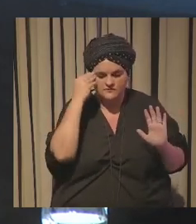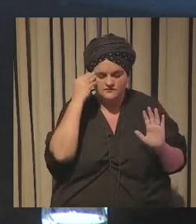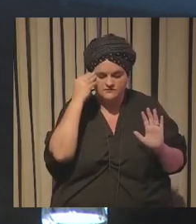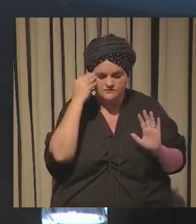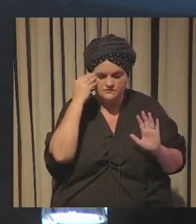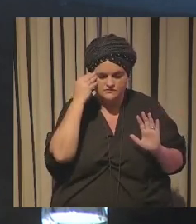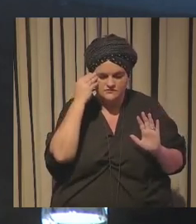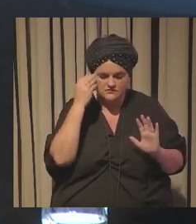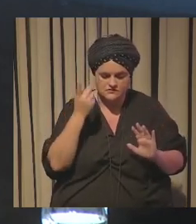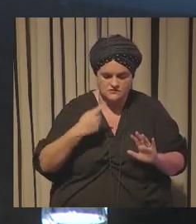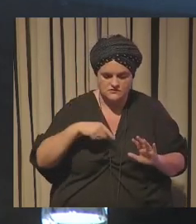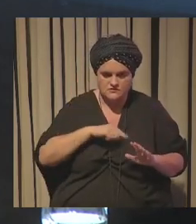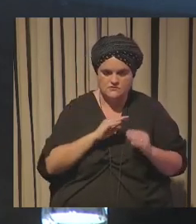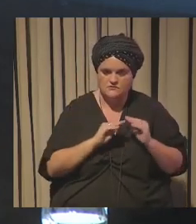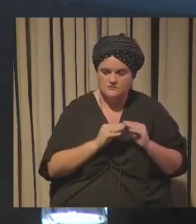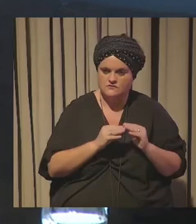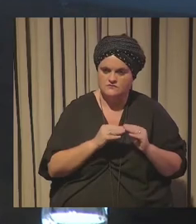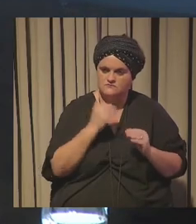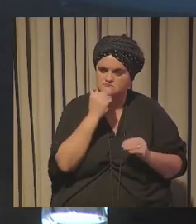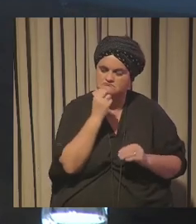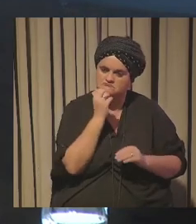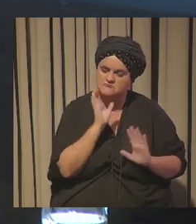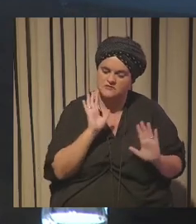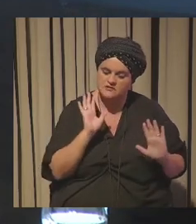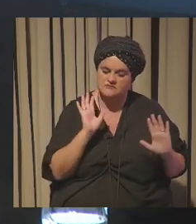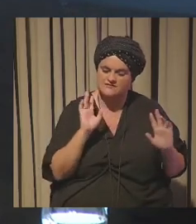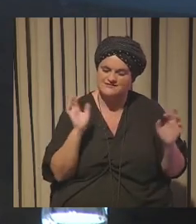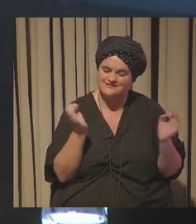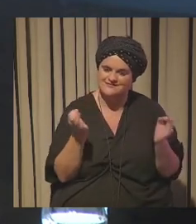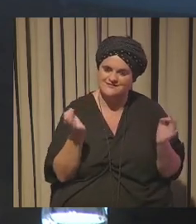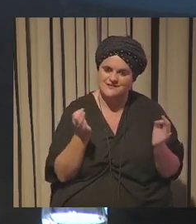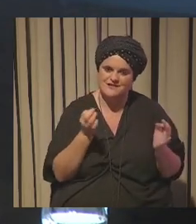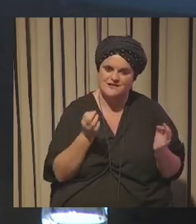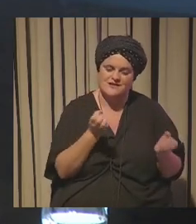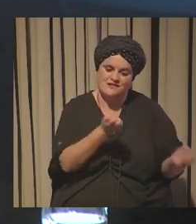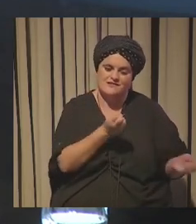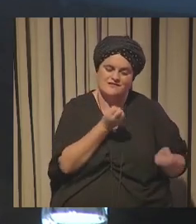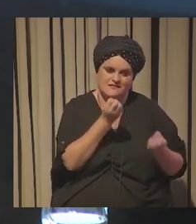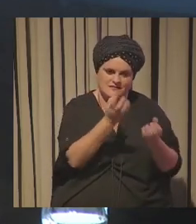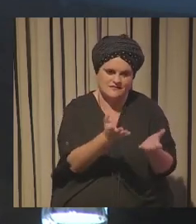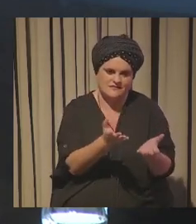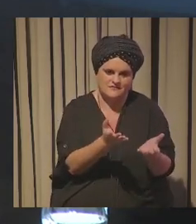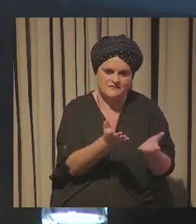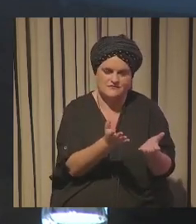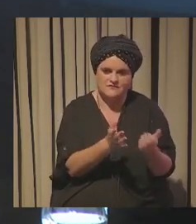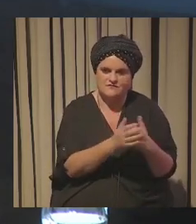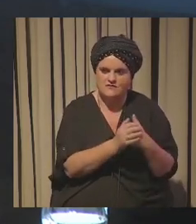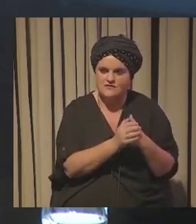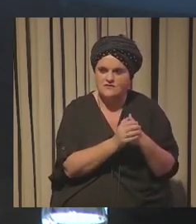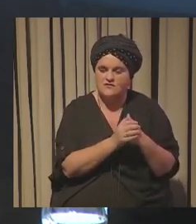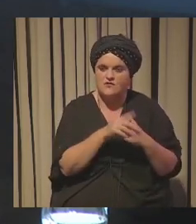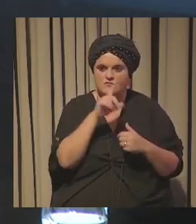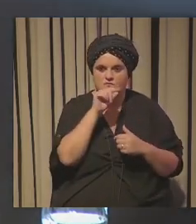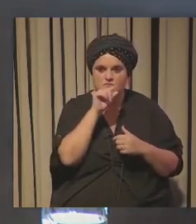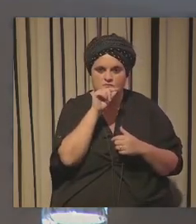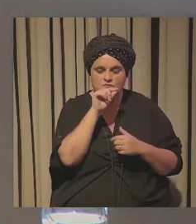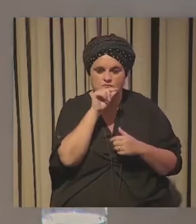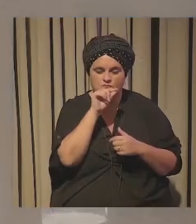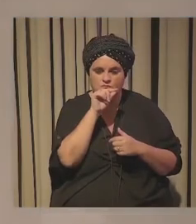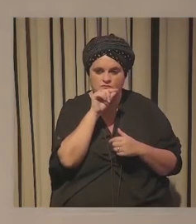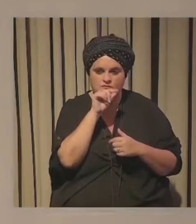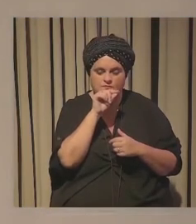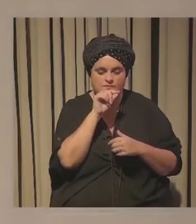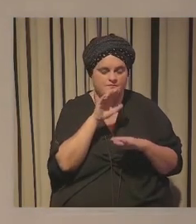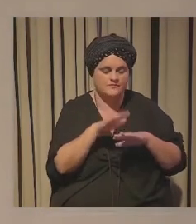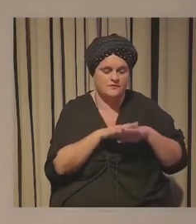lo hemos hecho bastante bien es en la narrativa es un estrenamos un programa que se llama Necesito Ayuda